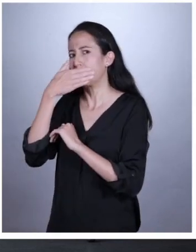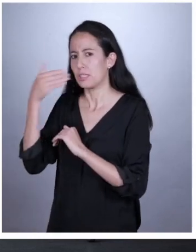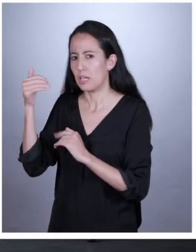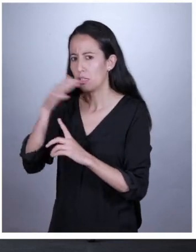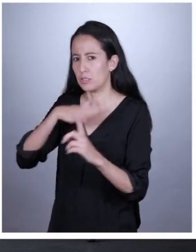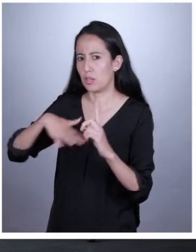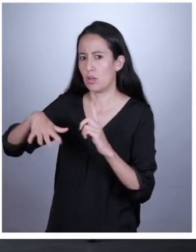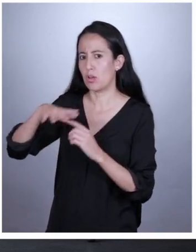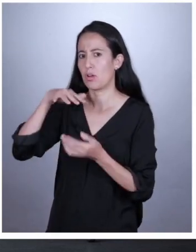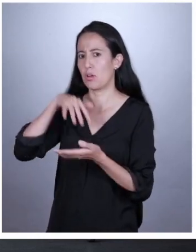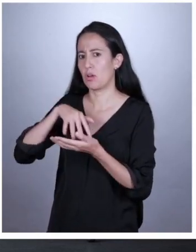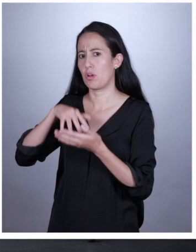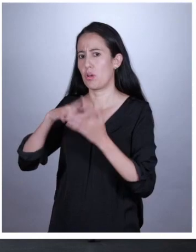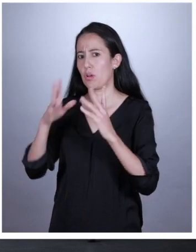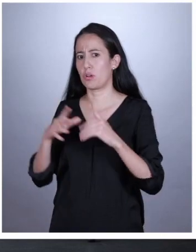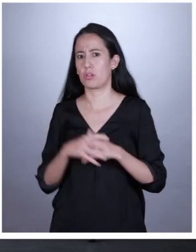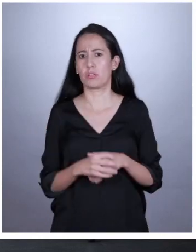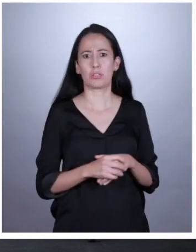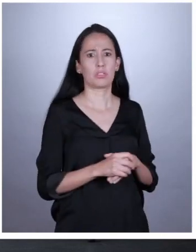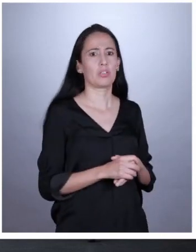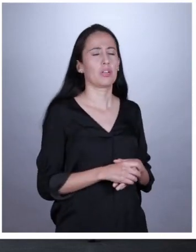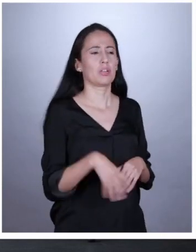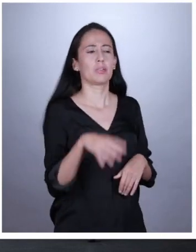usted para mejorar la condición estudiantil?